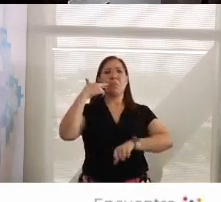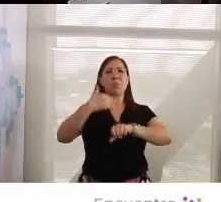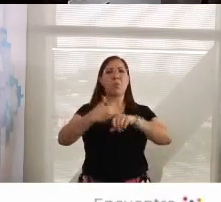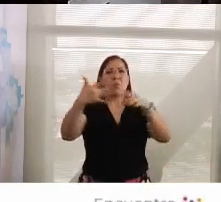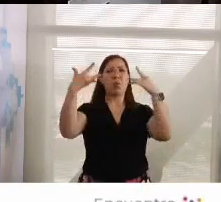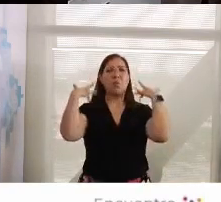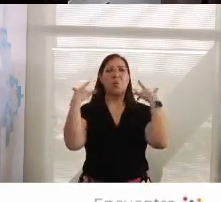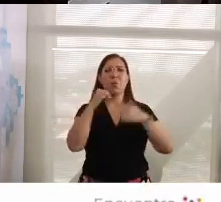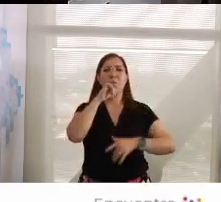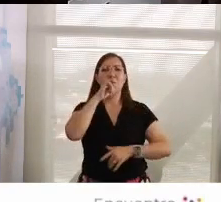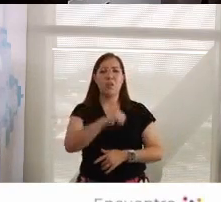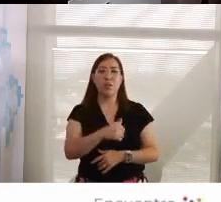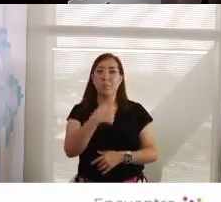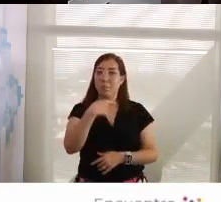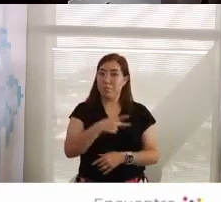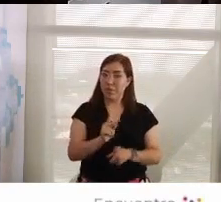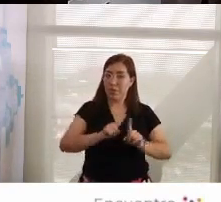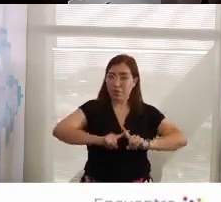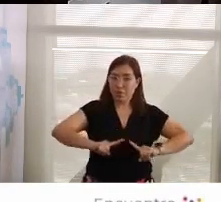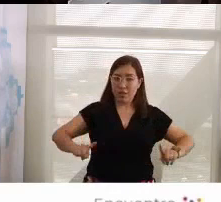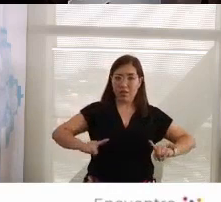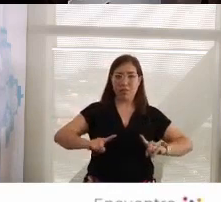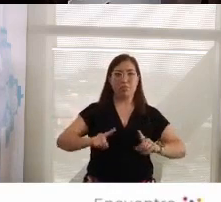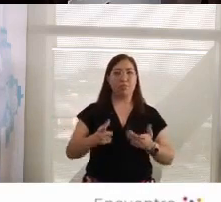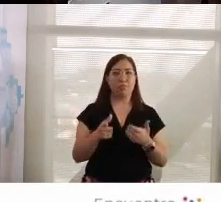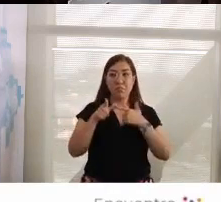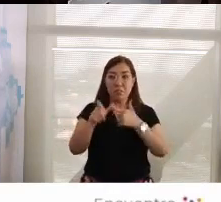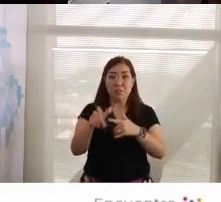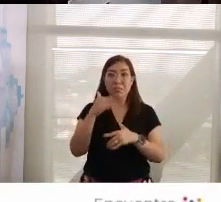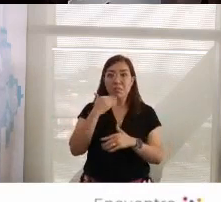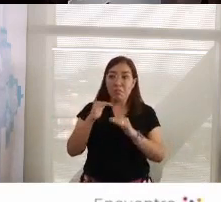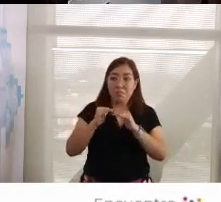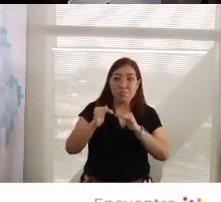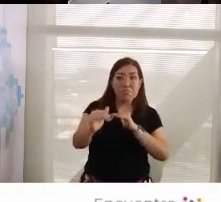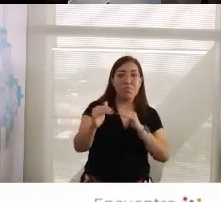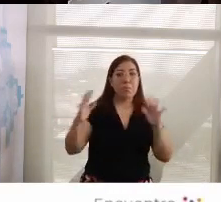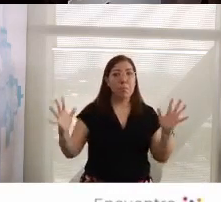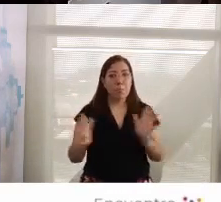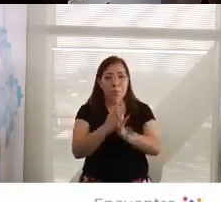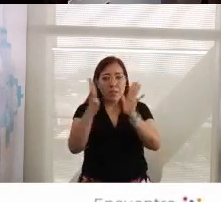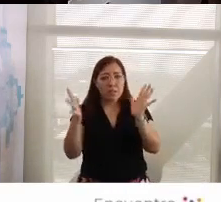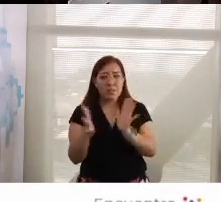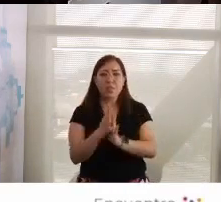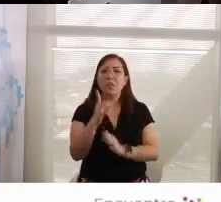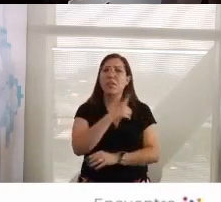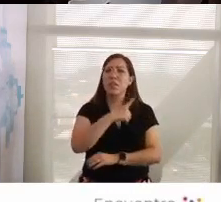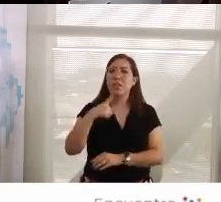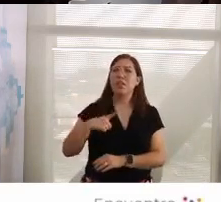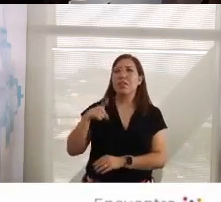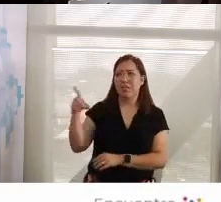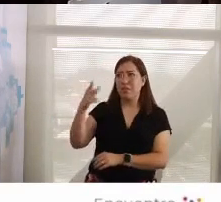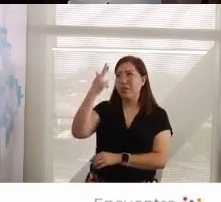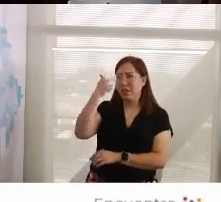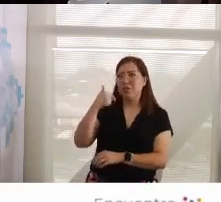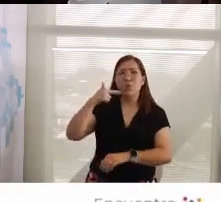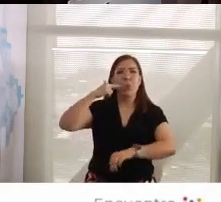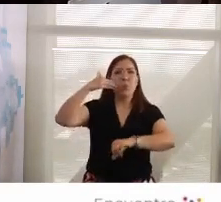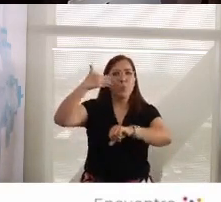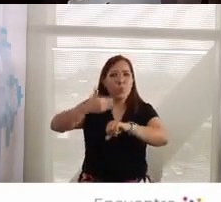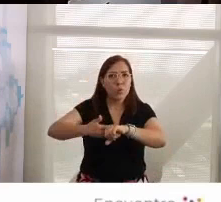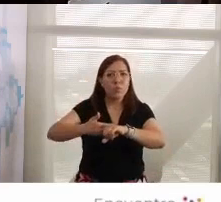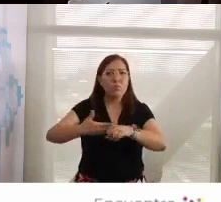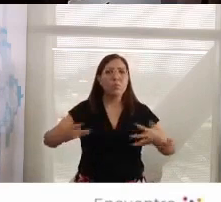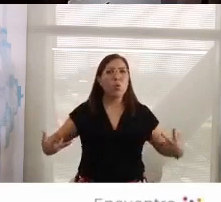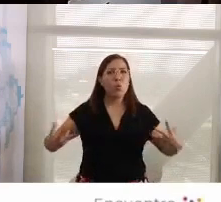Y la democracia, y para preservar una democracia se requiere esa corresponsabilidad que mencionabas, Leo, se requiere el trabajo